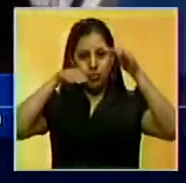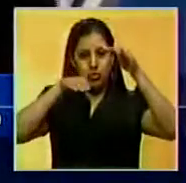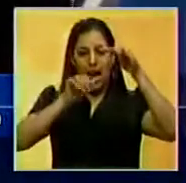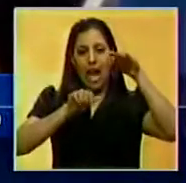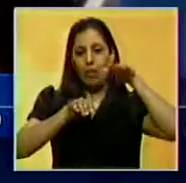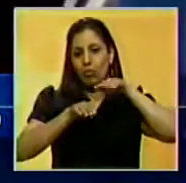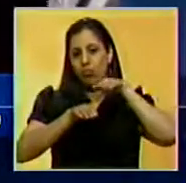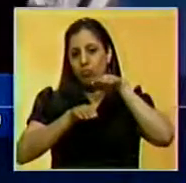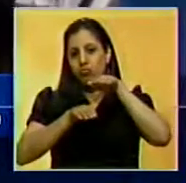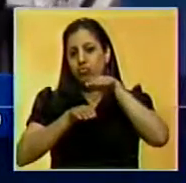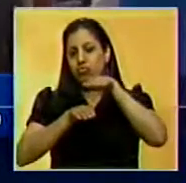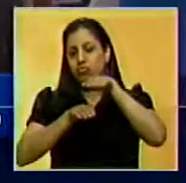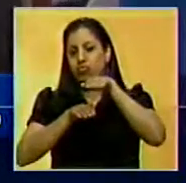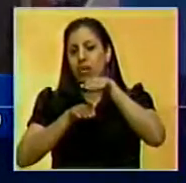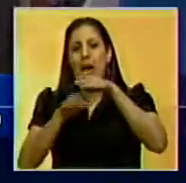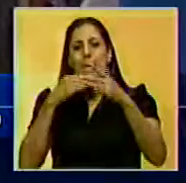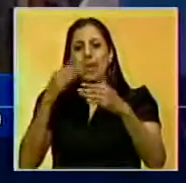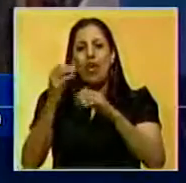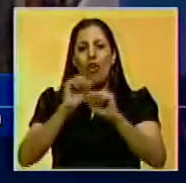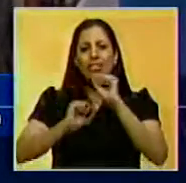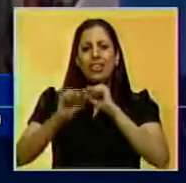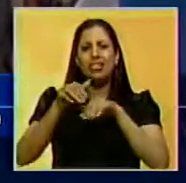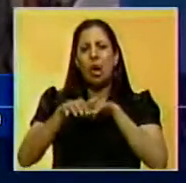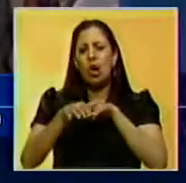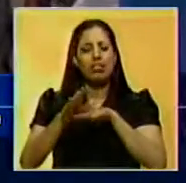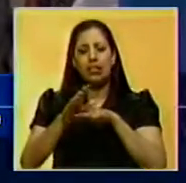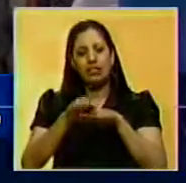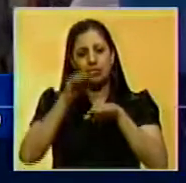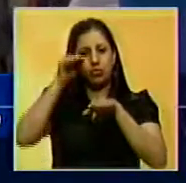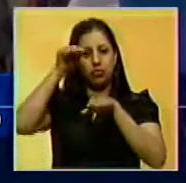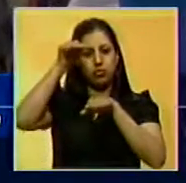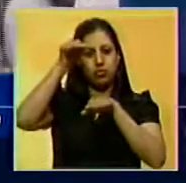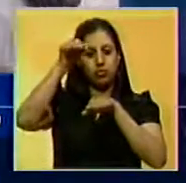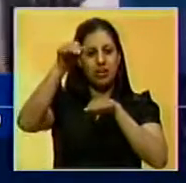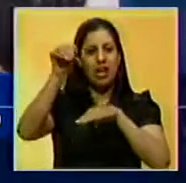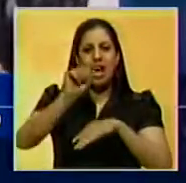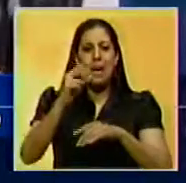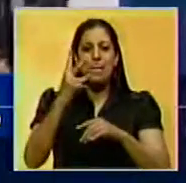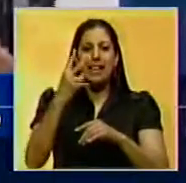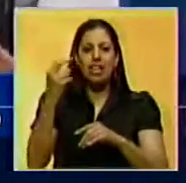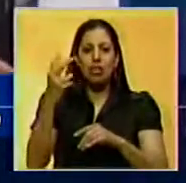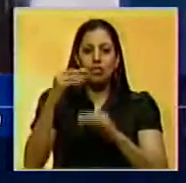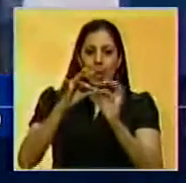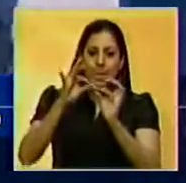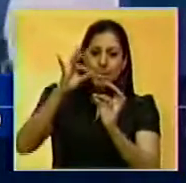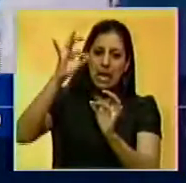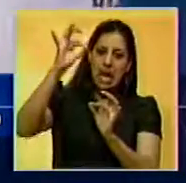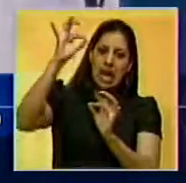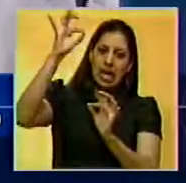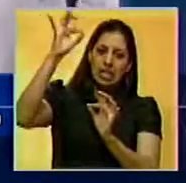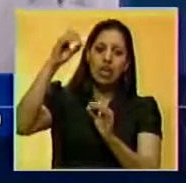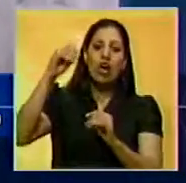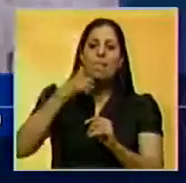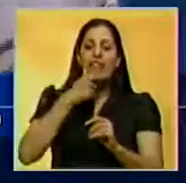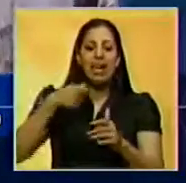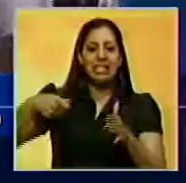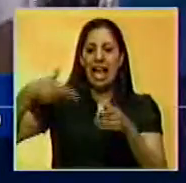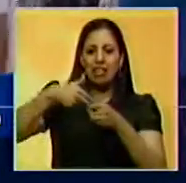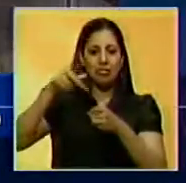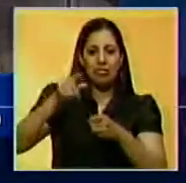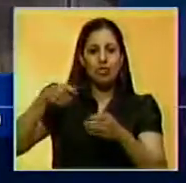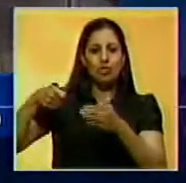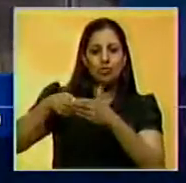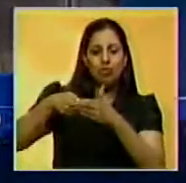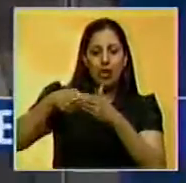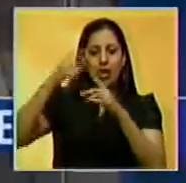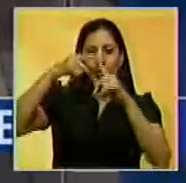los automóviles para así evitar el tráfico. El vehículo, tiene una longitud de 22 metros y funciona con electricidad, fue sometido a